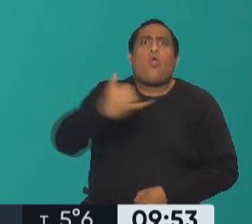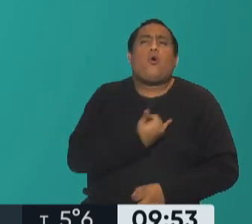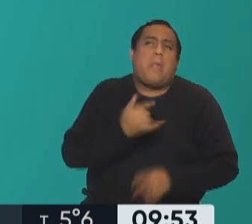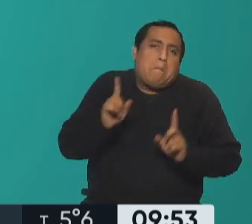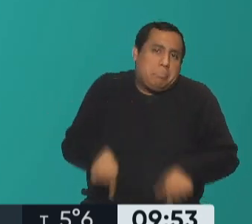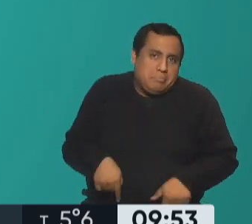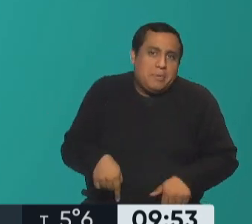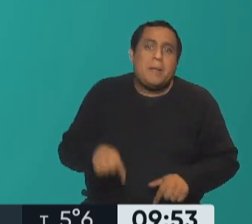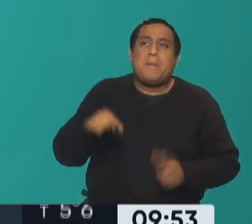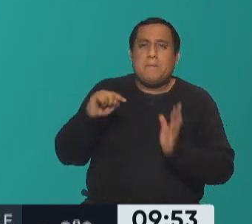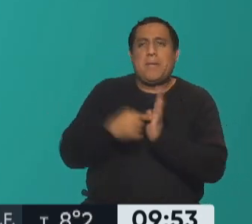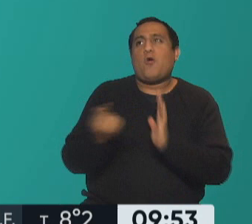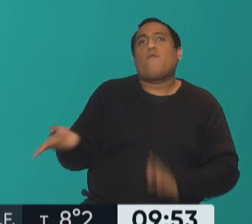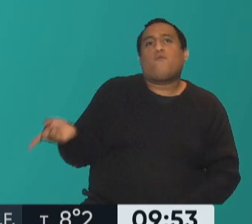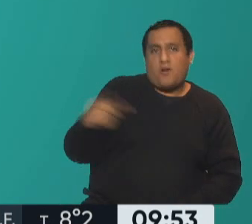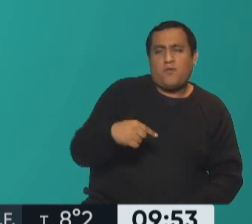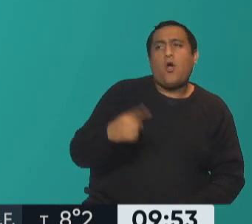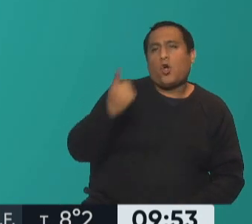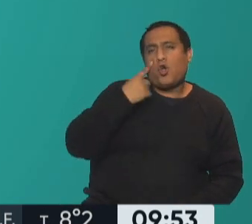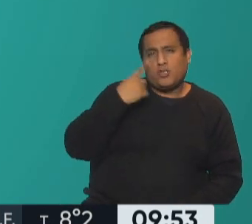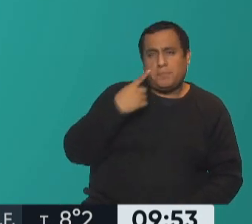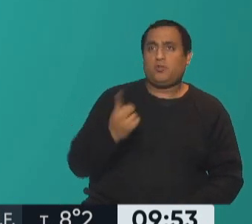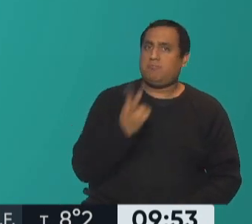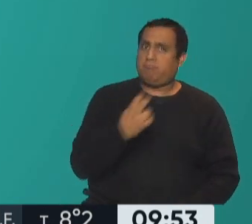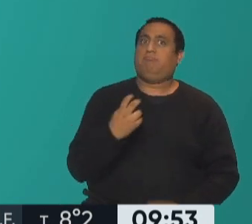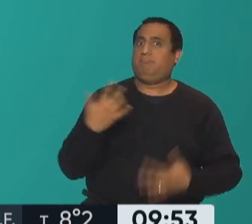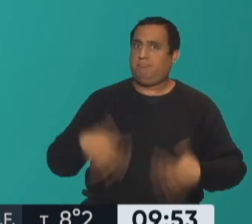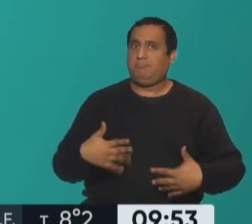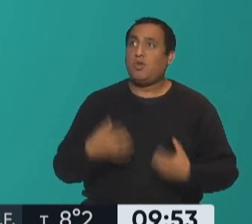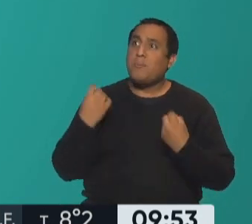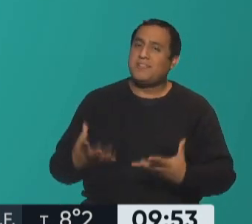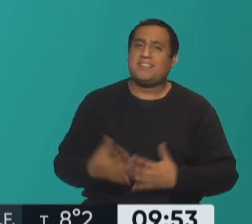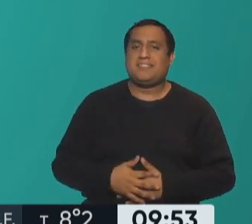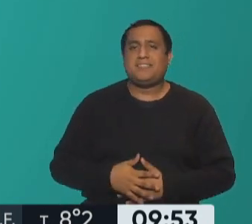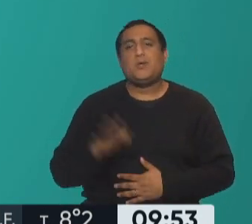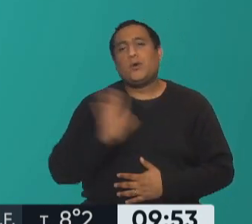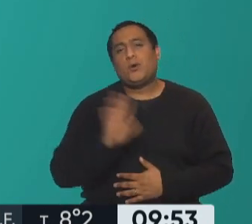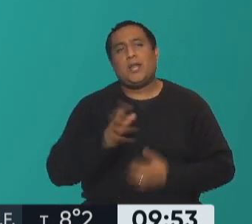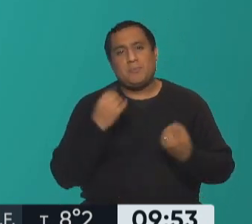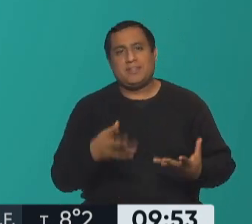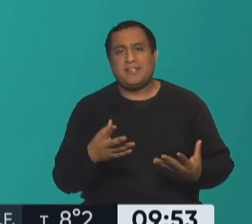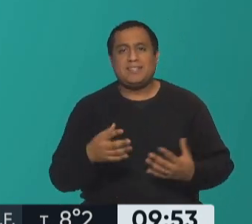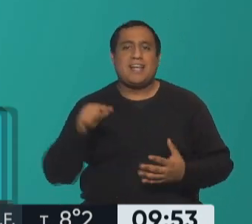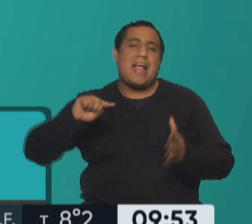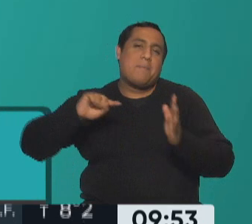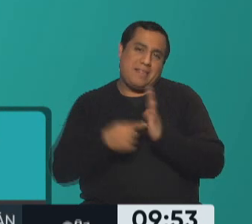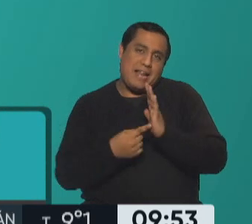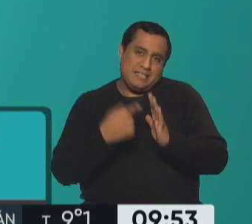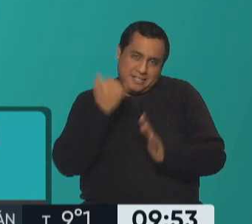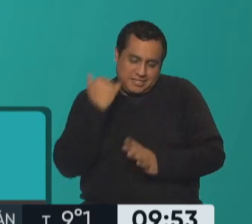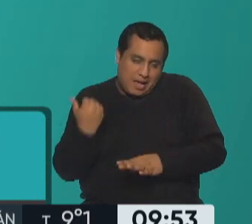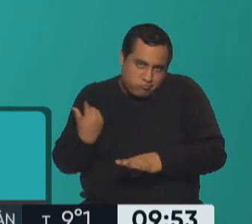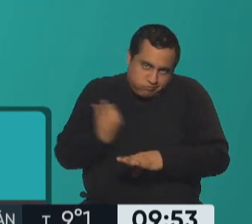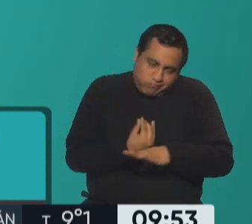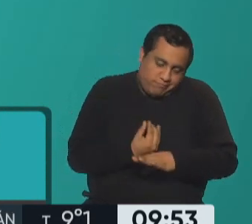regresado con todo su conocimiento y energía Vicky ¿cómo estás? hola Nati de acá de la ciudad de Buenos Aires ya estaba ahí